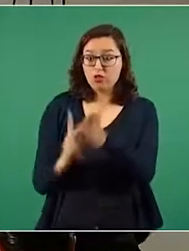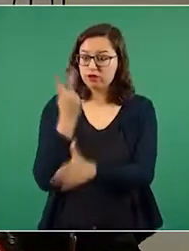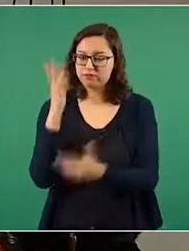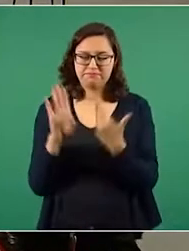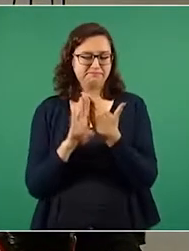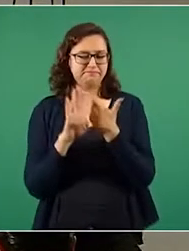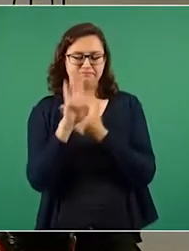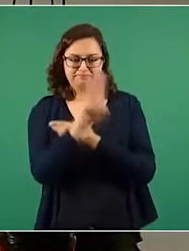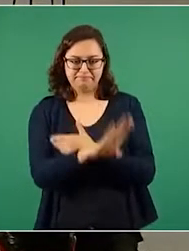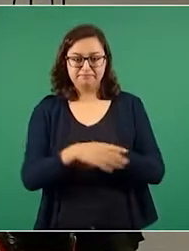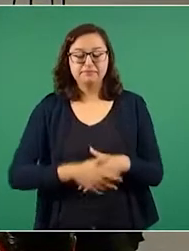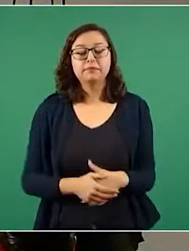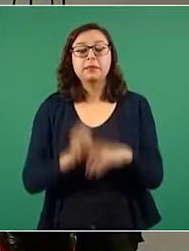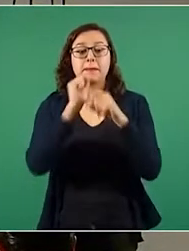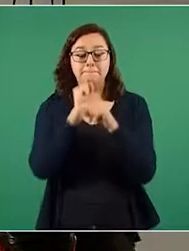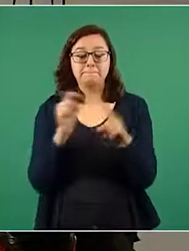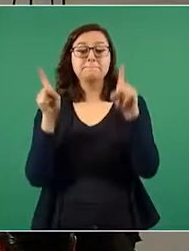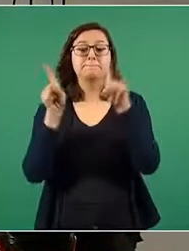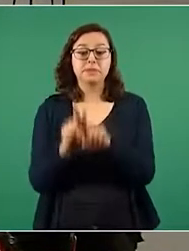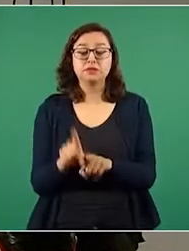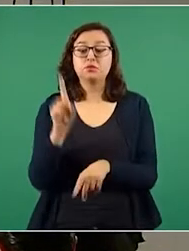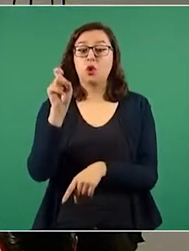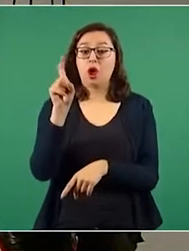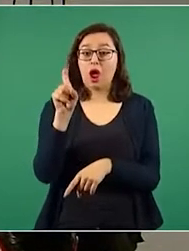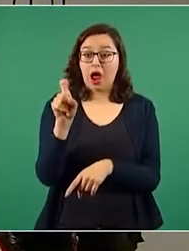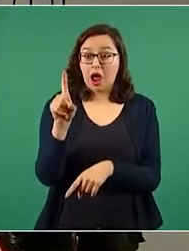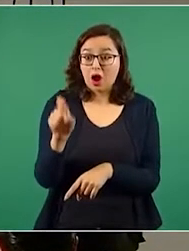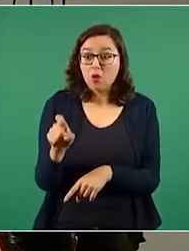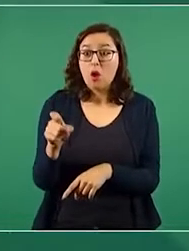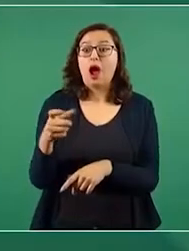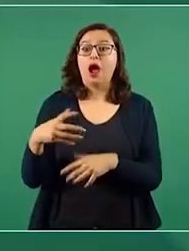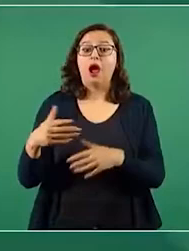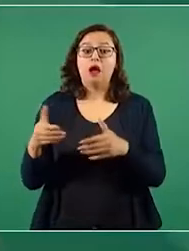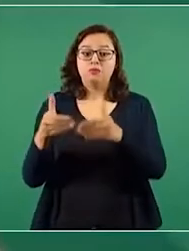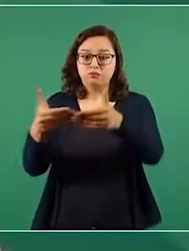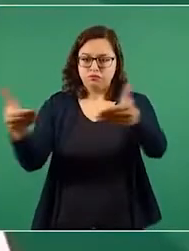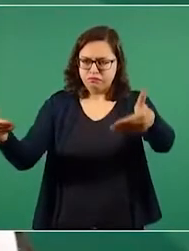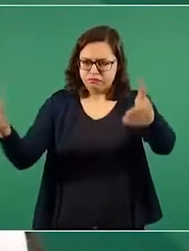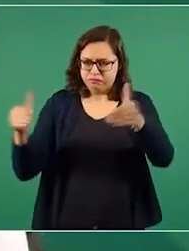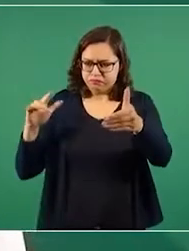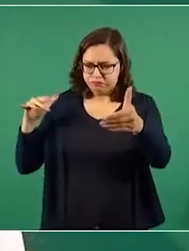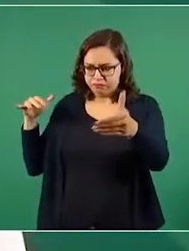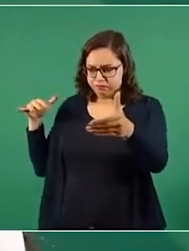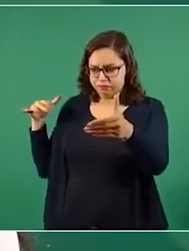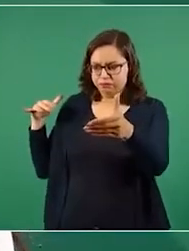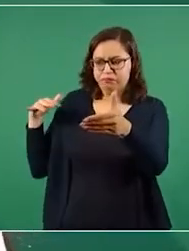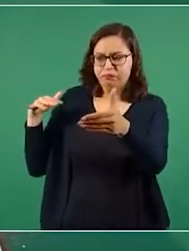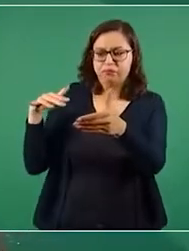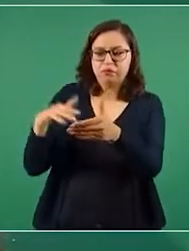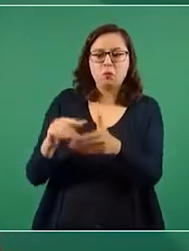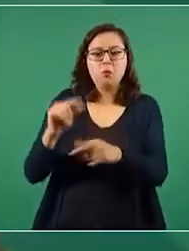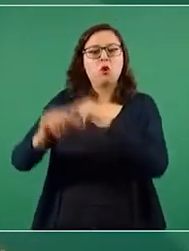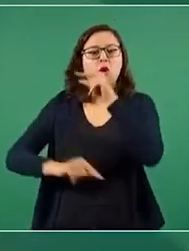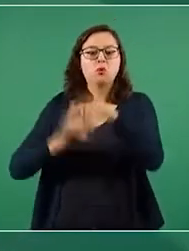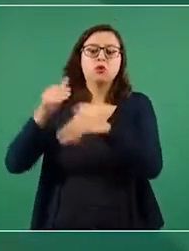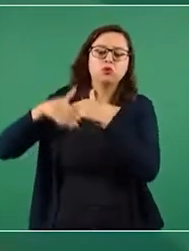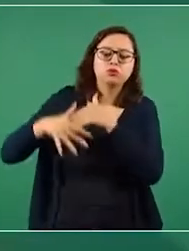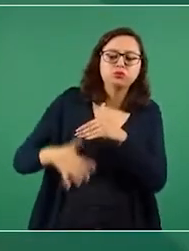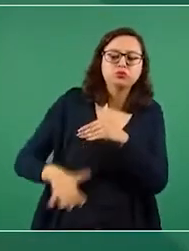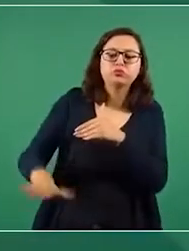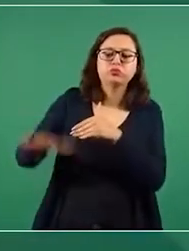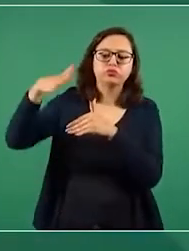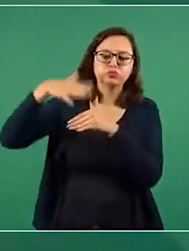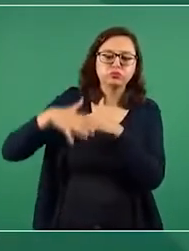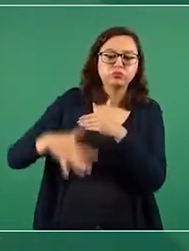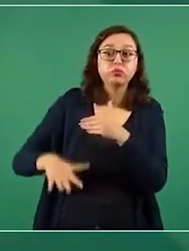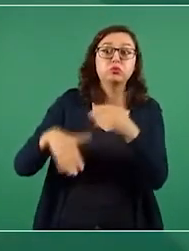Se ha desalojado el agua de las presas antes de la temporada de lluvias para controlar la salida de agua. Se han